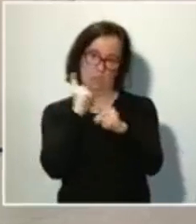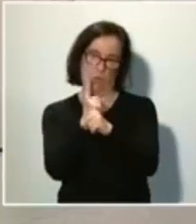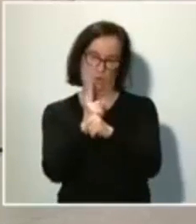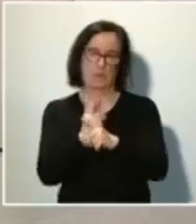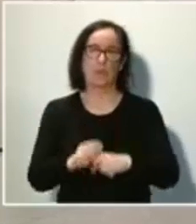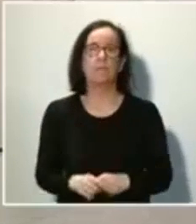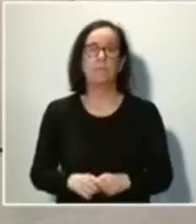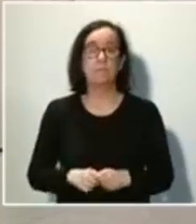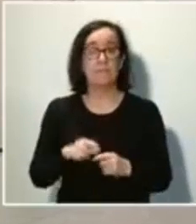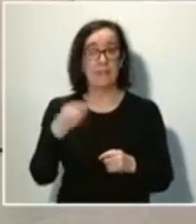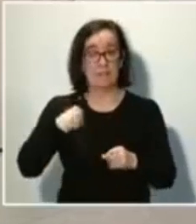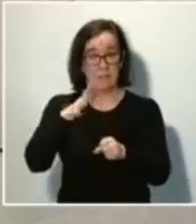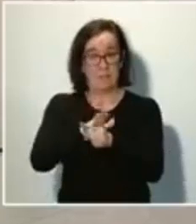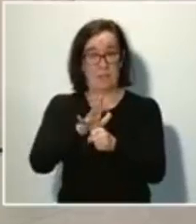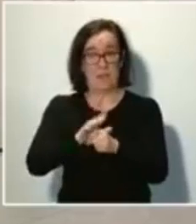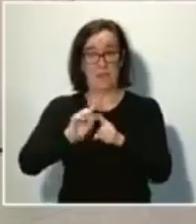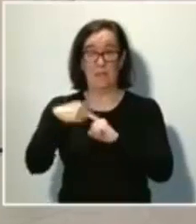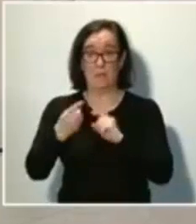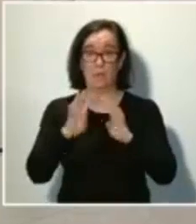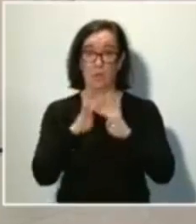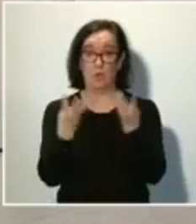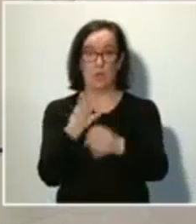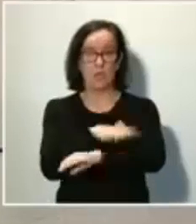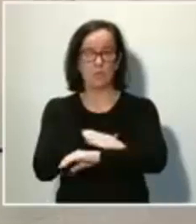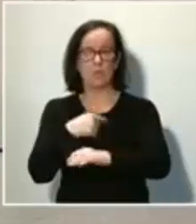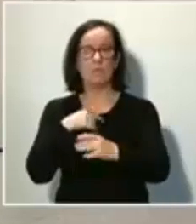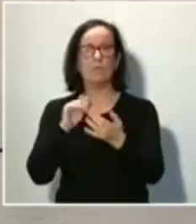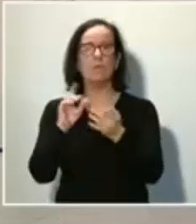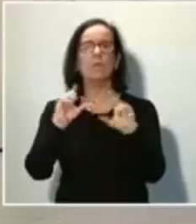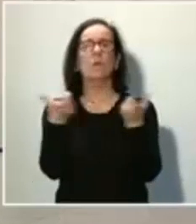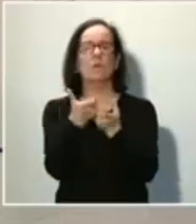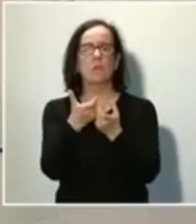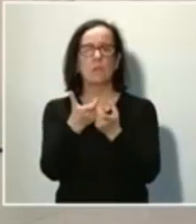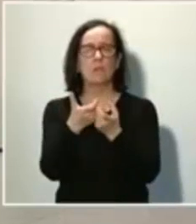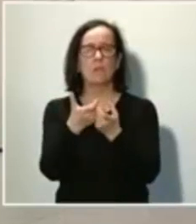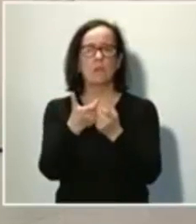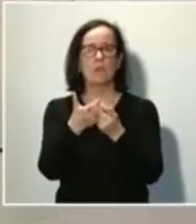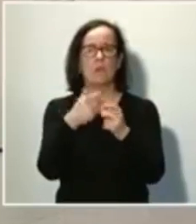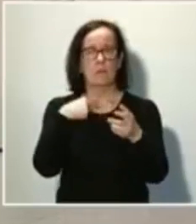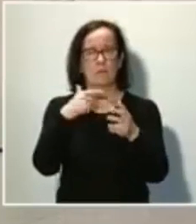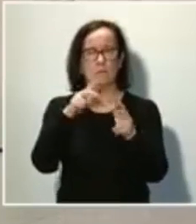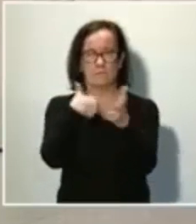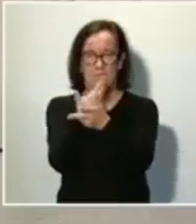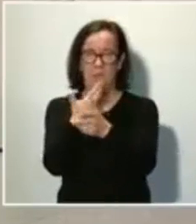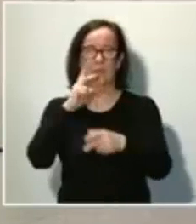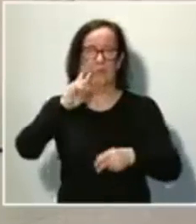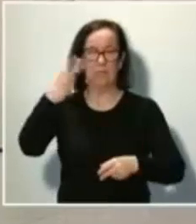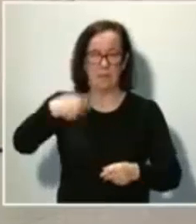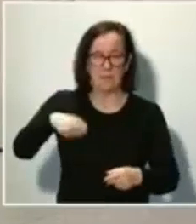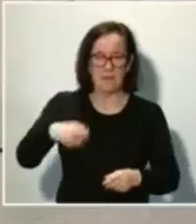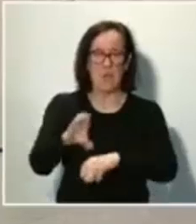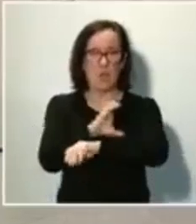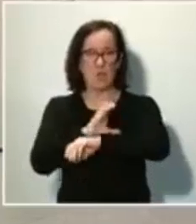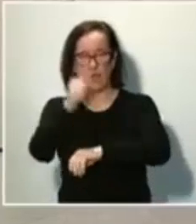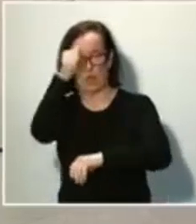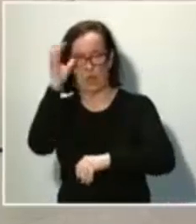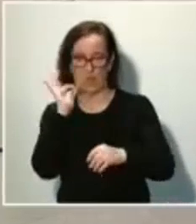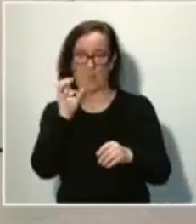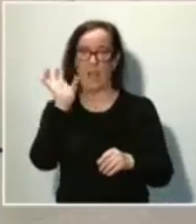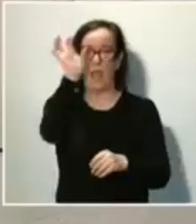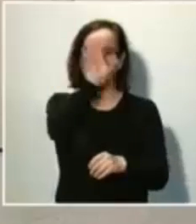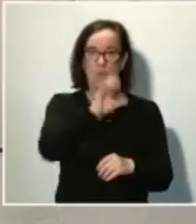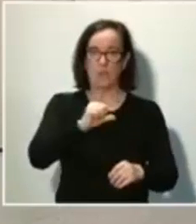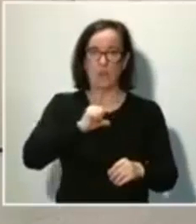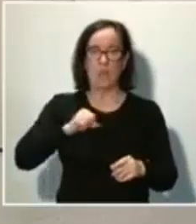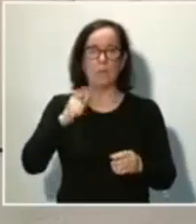mismo martes, tras el consejo de ministros, pude mantener una reunión telemática con vicepresidentes y consejeros y consejeras autonómicos para